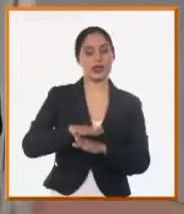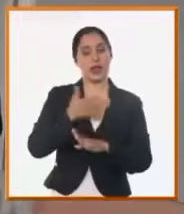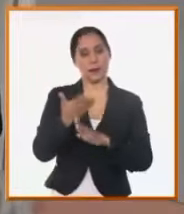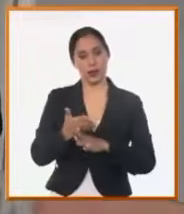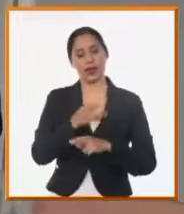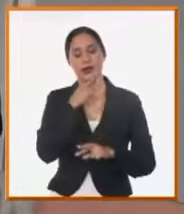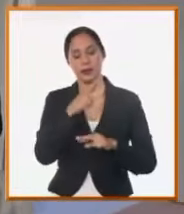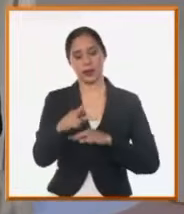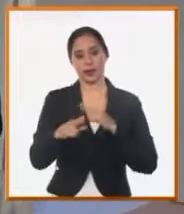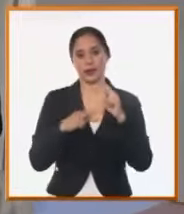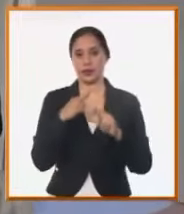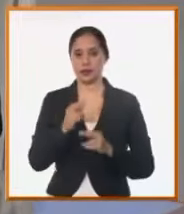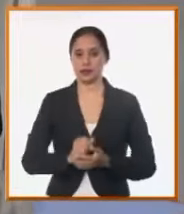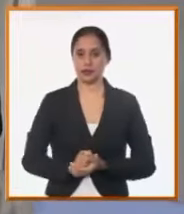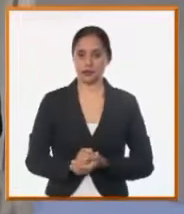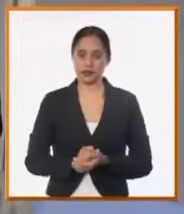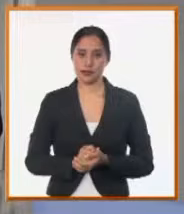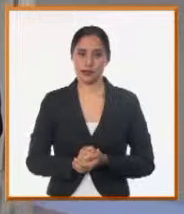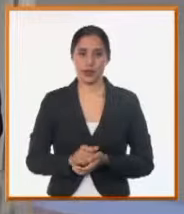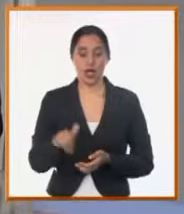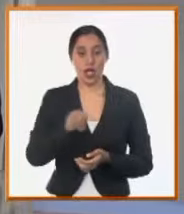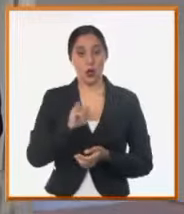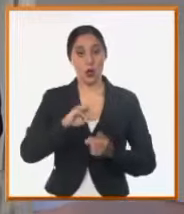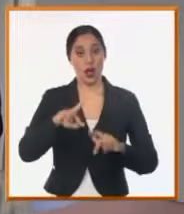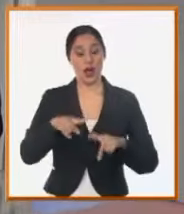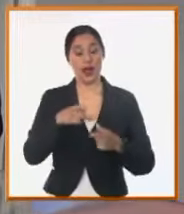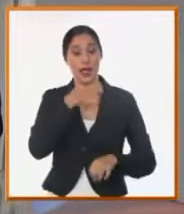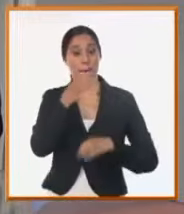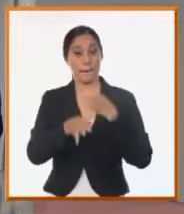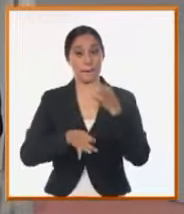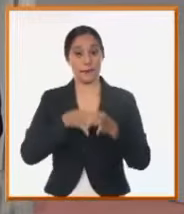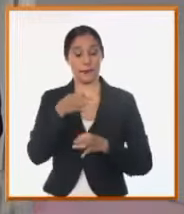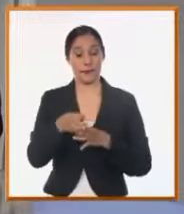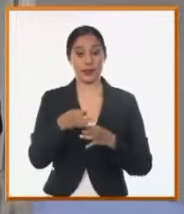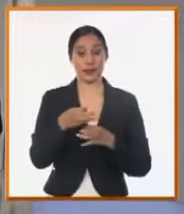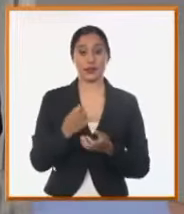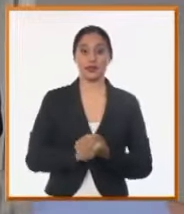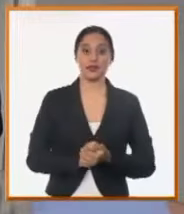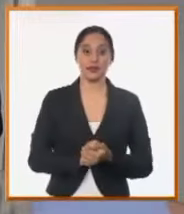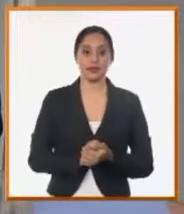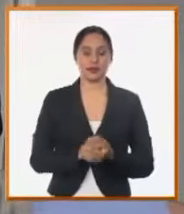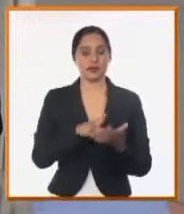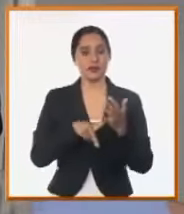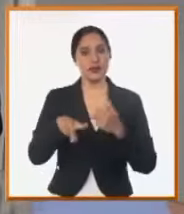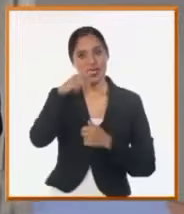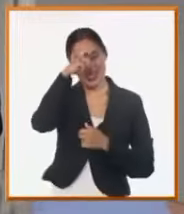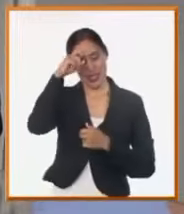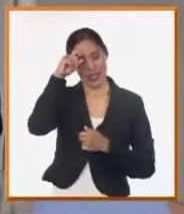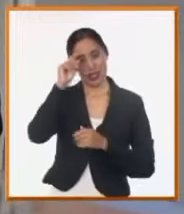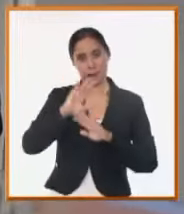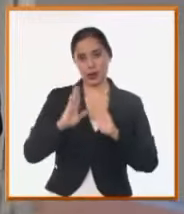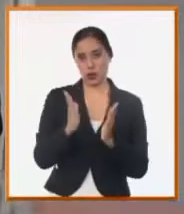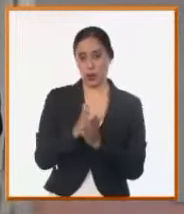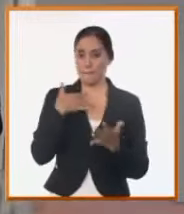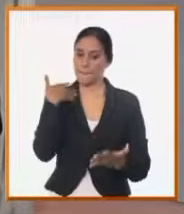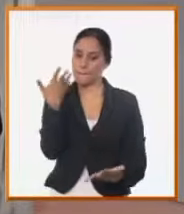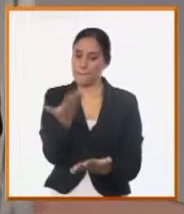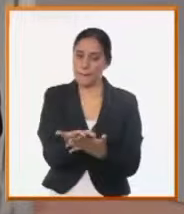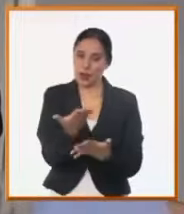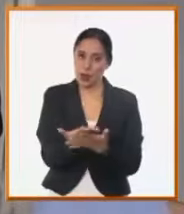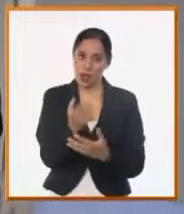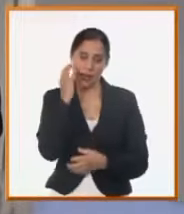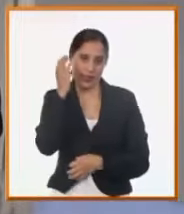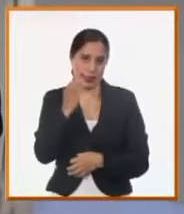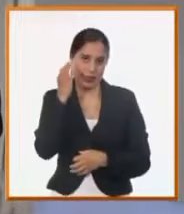próximamente. También queremos referirnos en el caso de Santispíritu, que los planteamientos de Santispíritu fundamentales vienen sobre